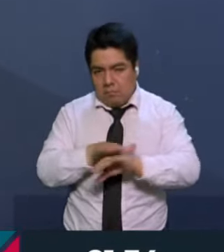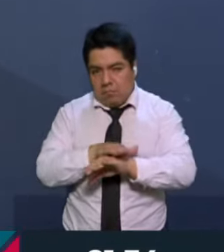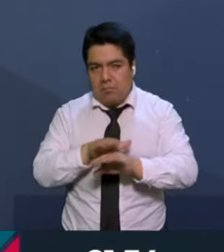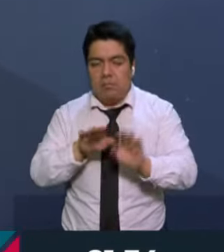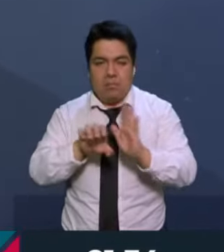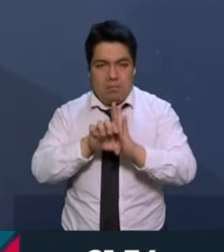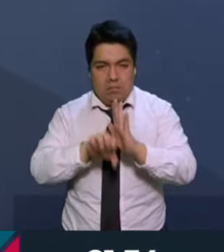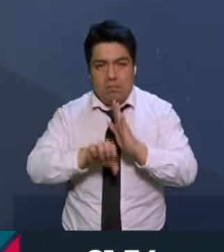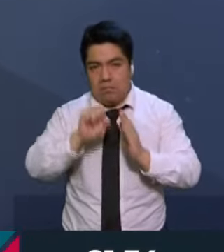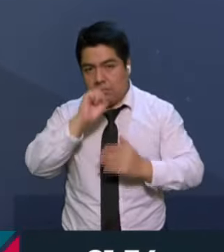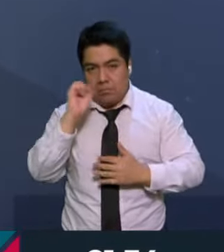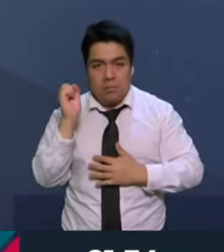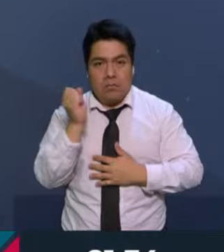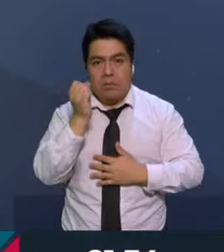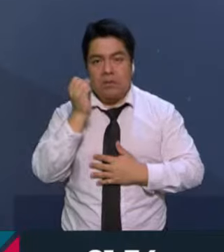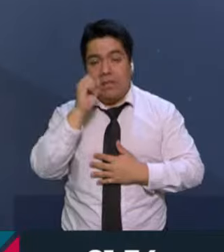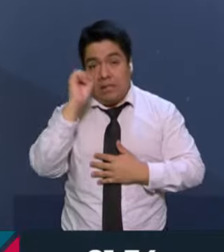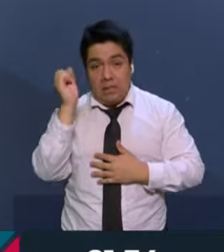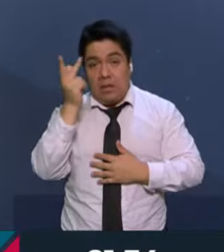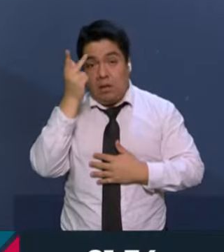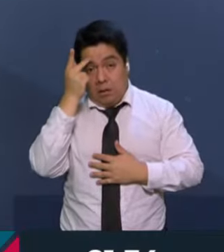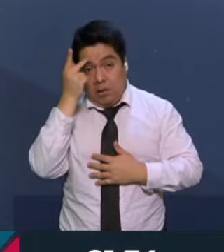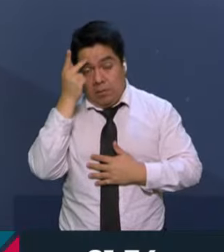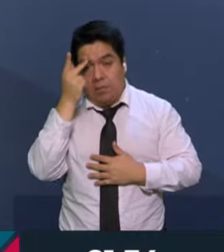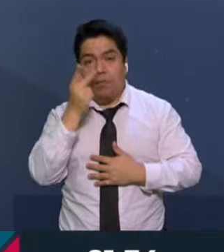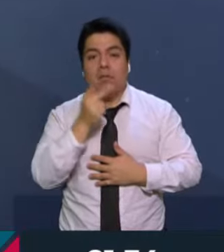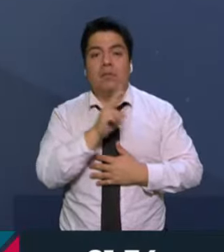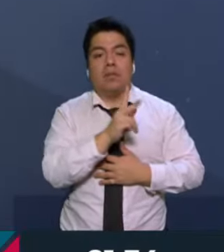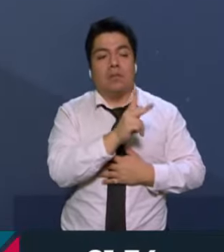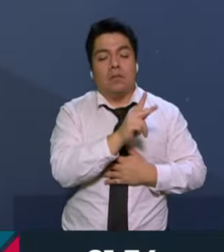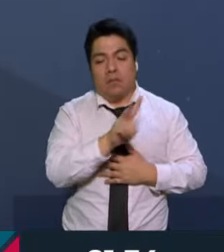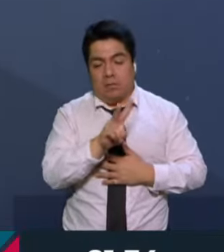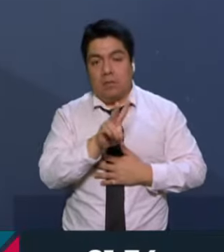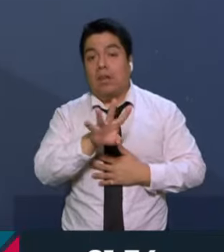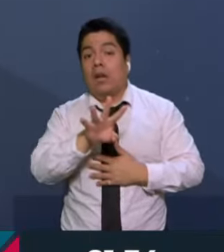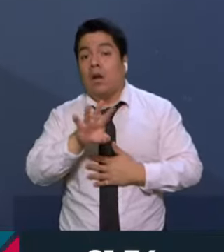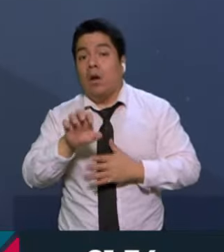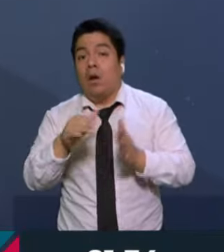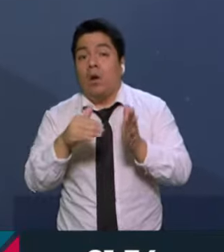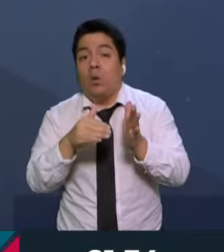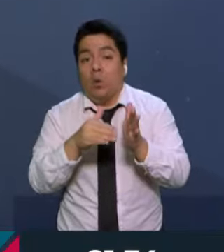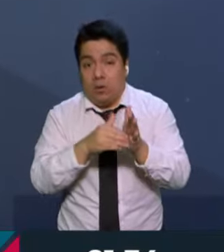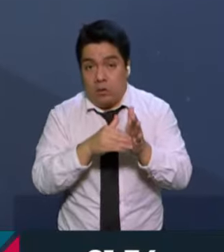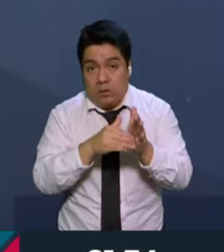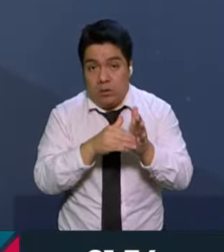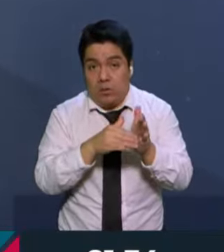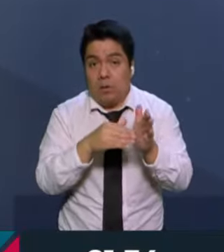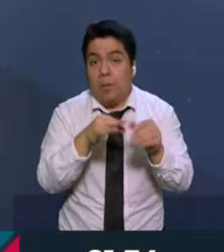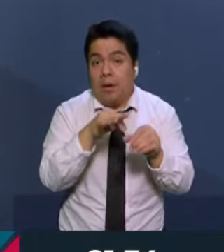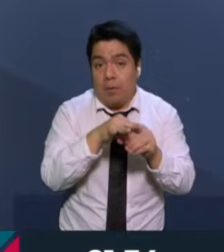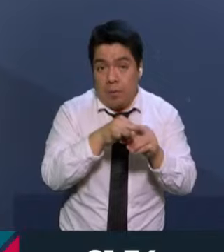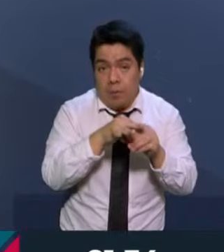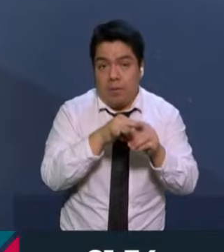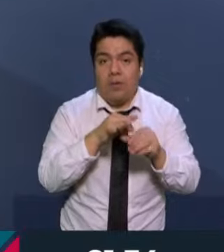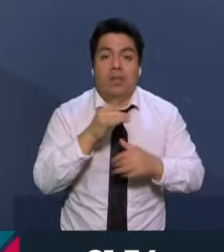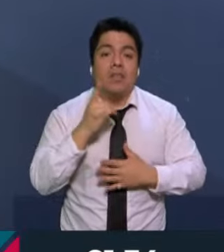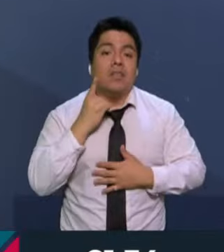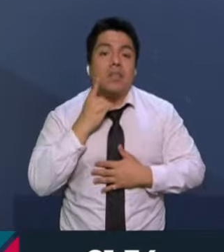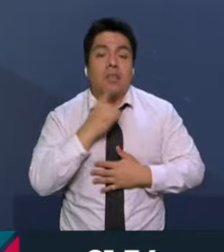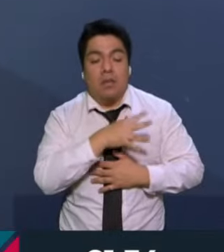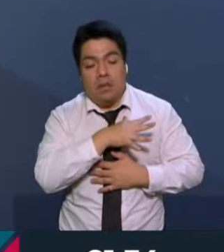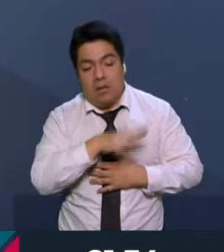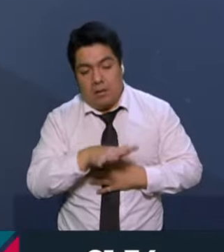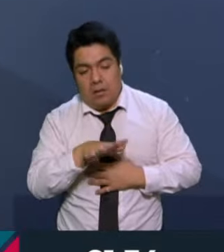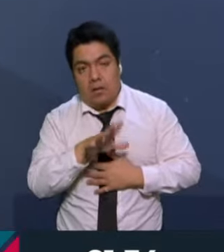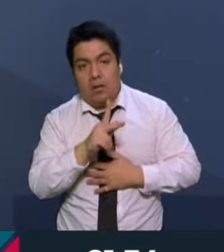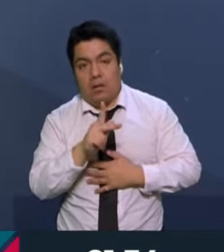de San Luis Potosí, el Partido Verde obtuvo 400 mil votos por diputados federales. La suma total de votos